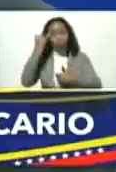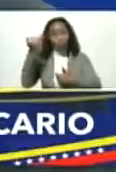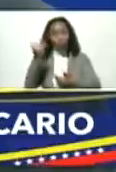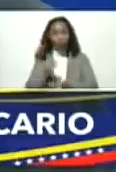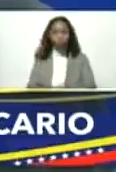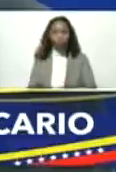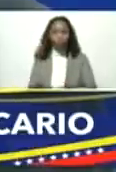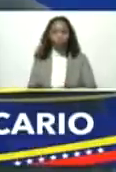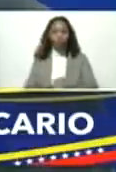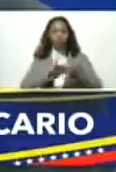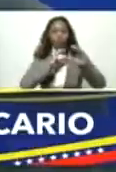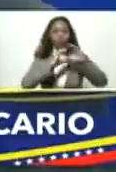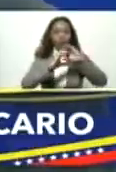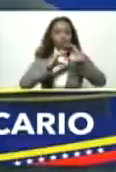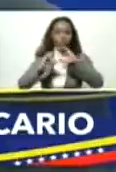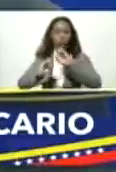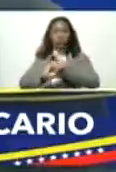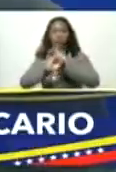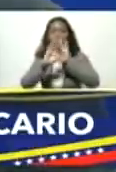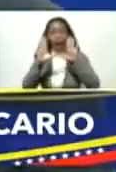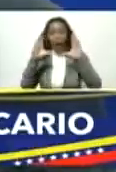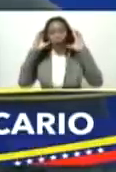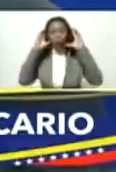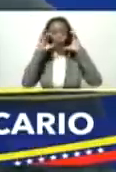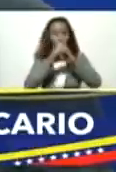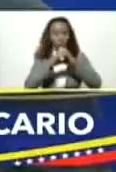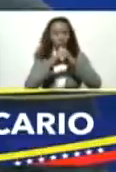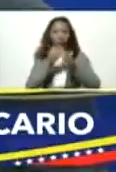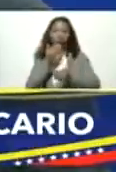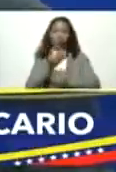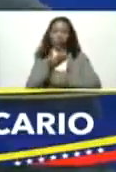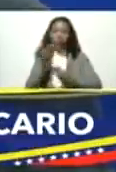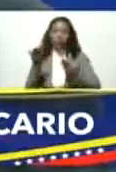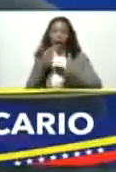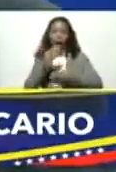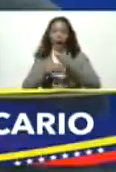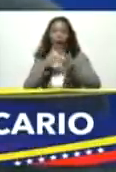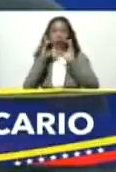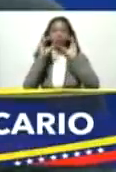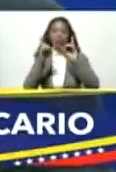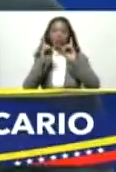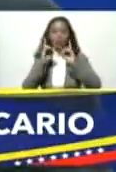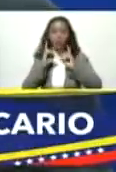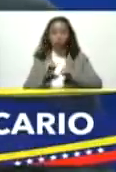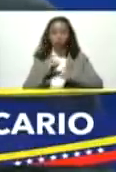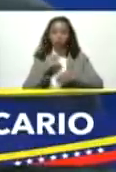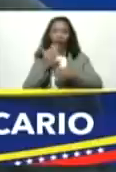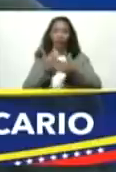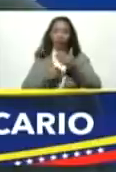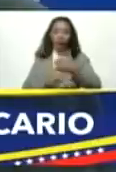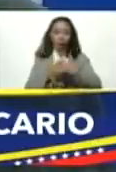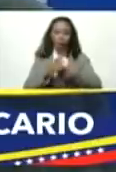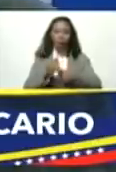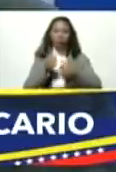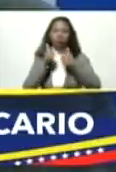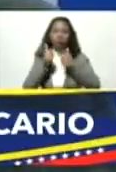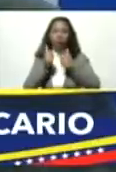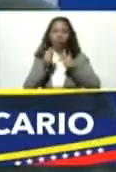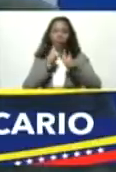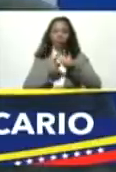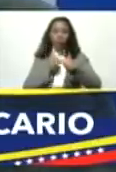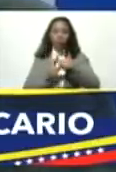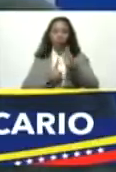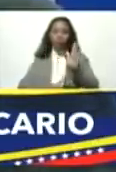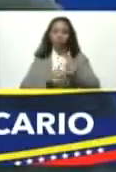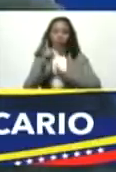la conversación clara y precisa permite que tomemos decisiones y que vayamos en el buen sentido para